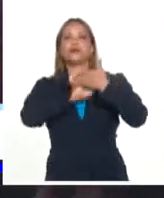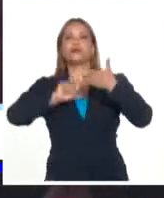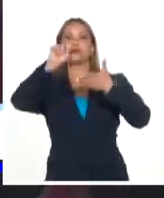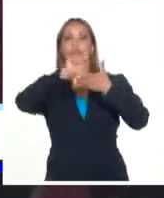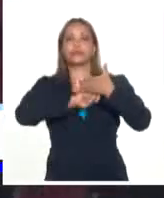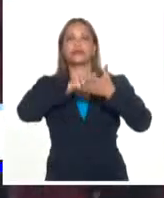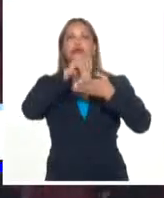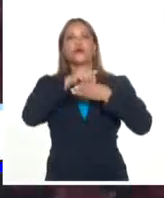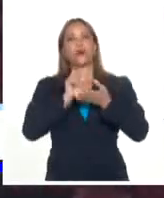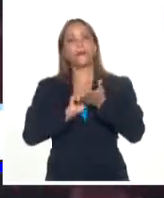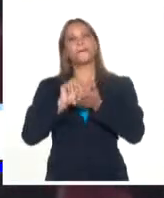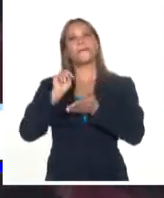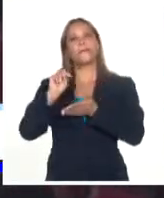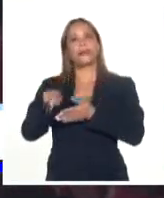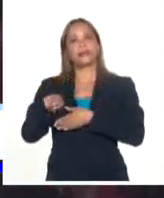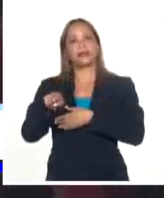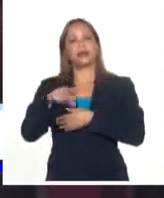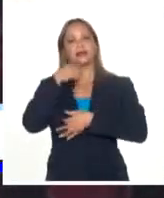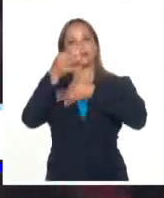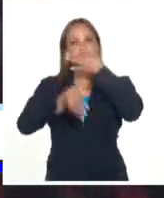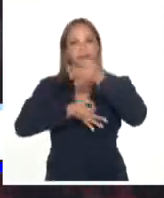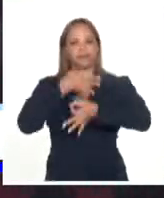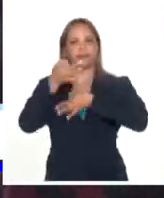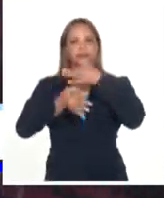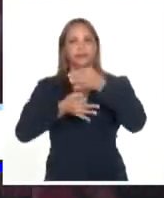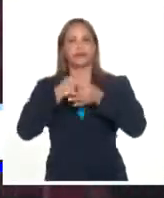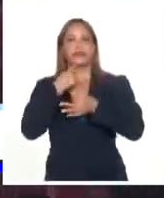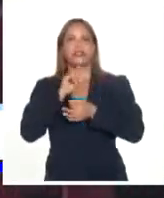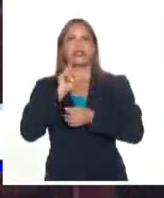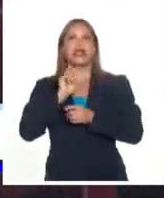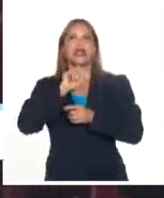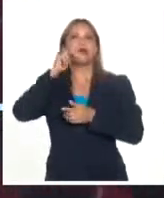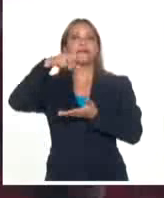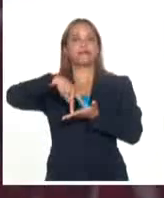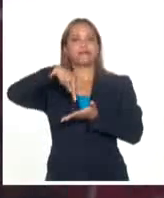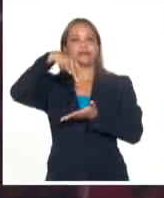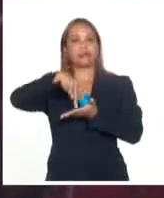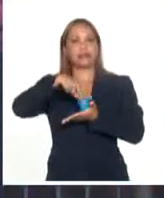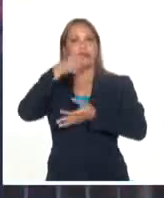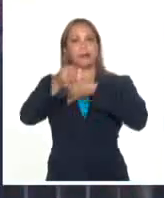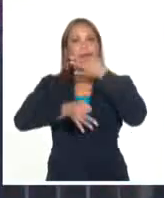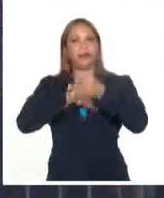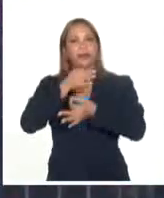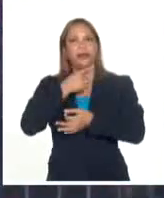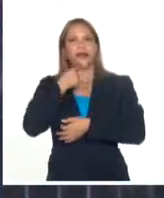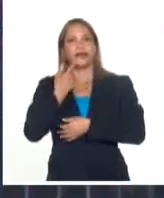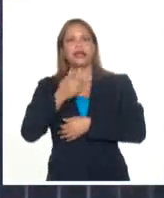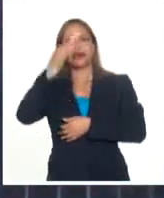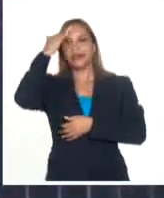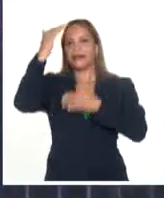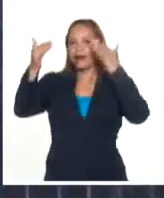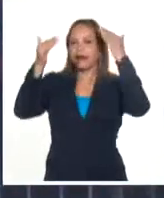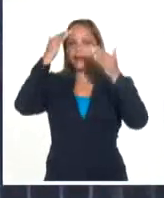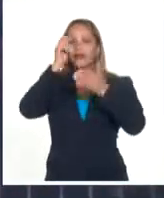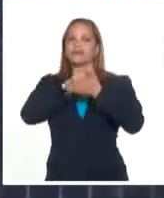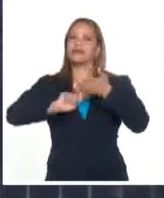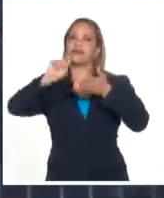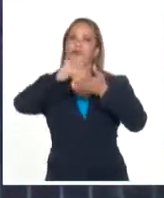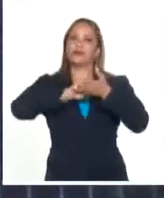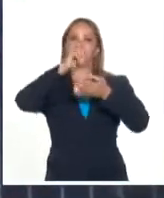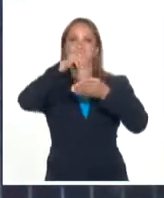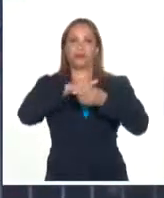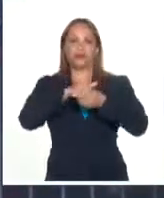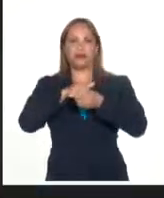mensaje posterior Dirigiéndose a sus partidarios frente a su residencia en Estambul Erdogan les agradeció su voto y calificó las